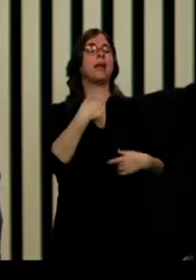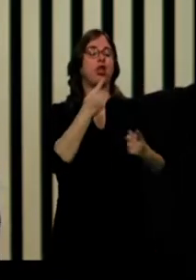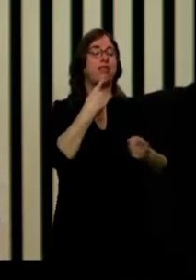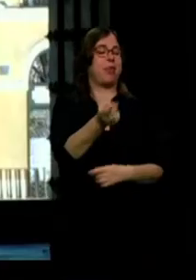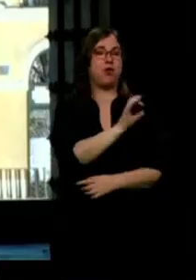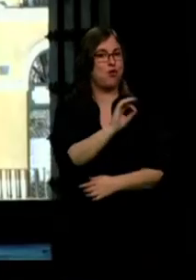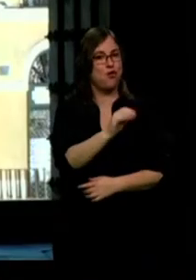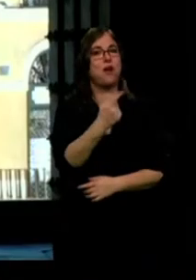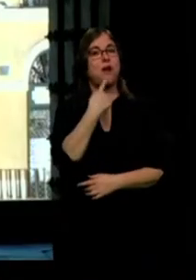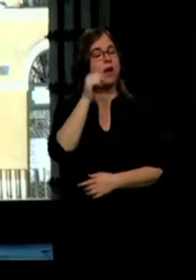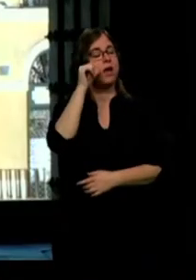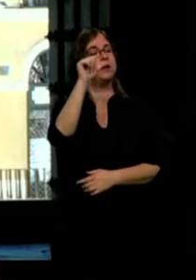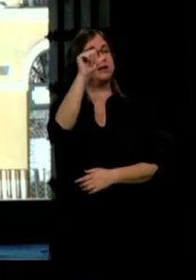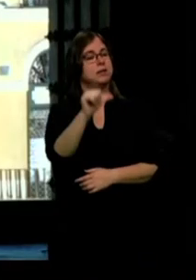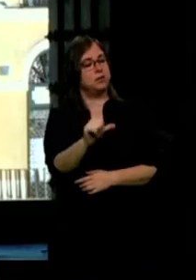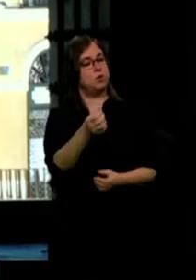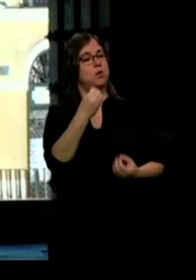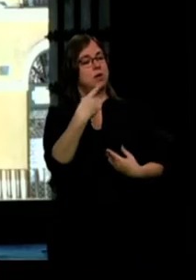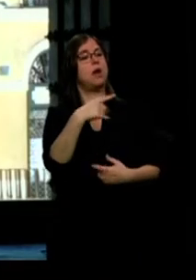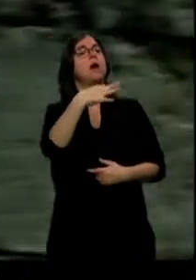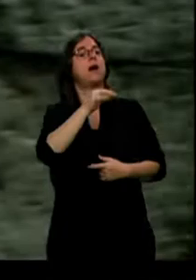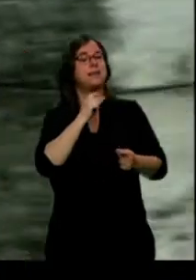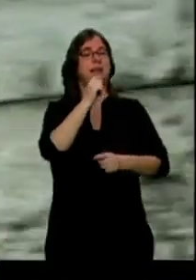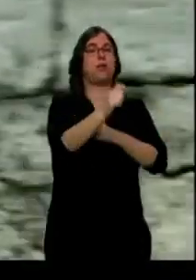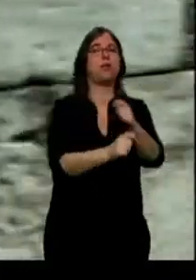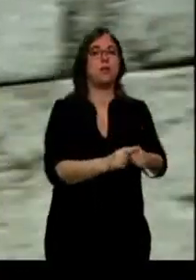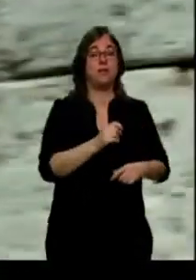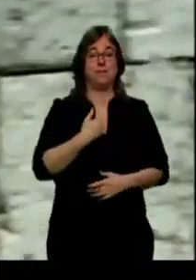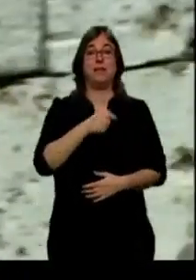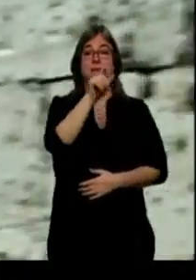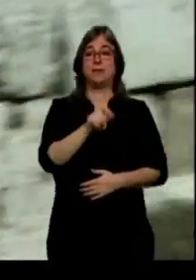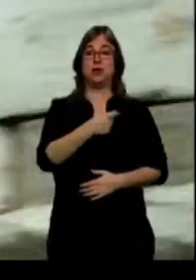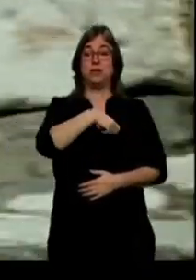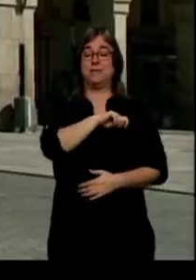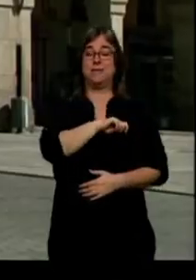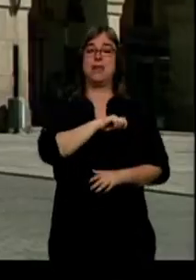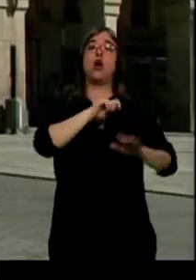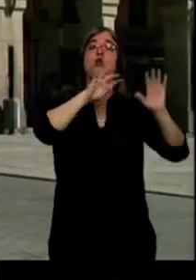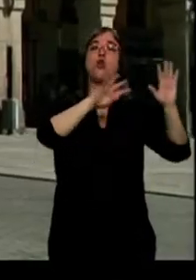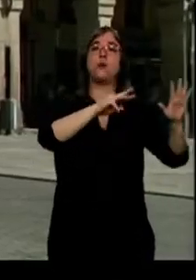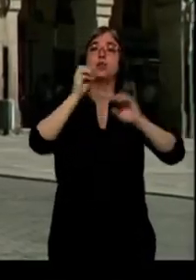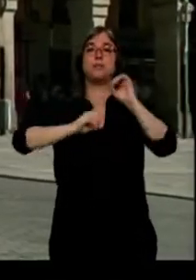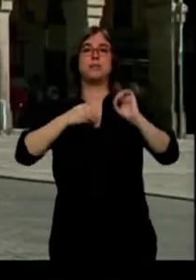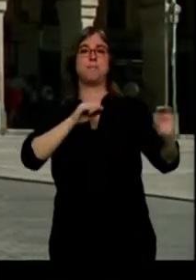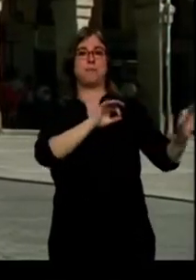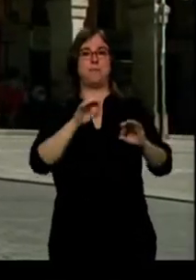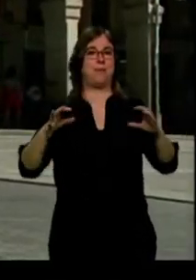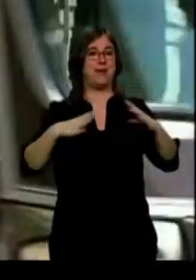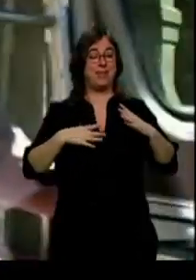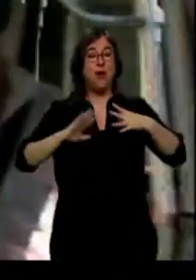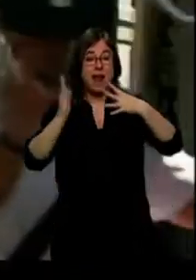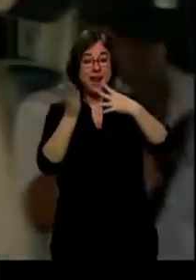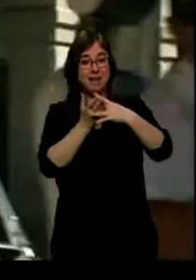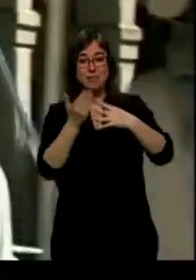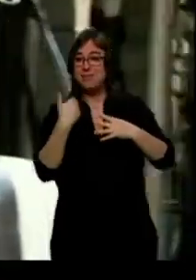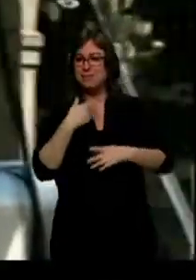ya te voy a contar lo que necesitas. El 98% de los españoles ya ha planeado sus vacaciones y más de la mitad hasta tiene decidido el